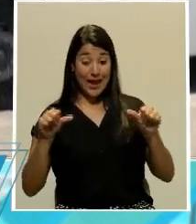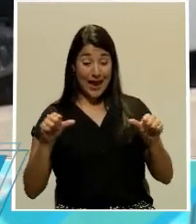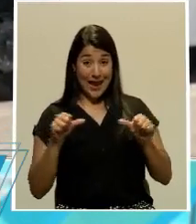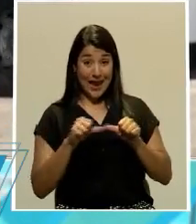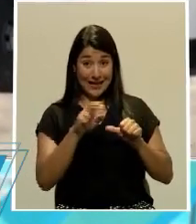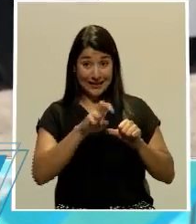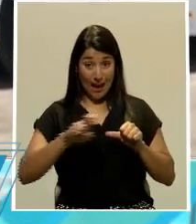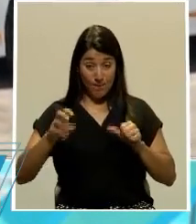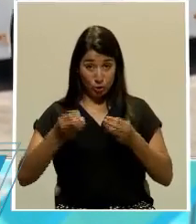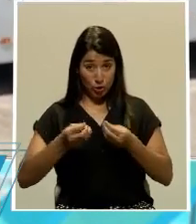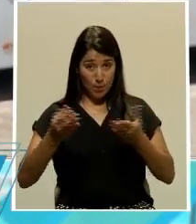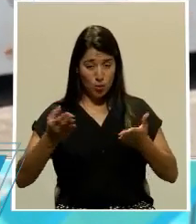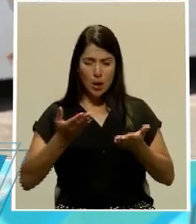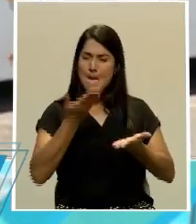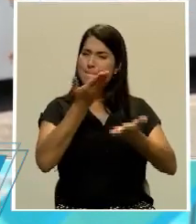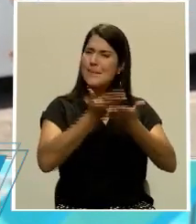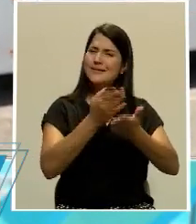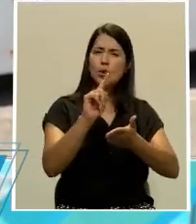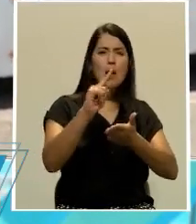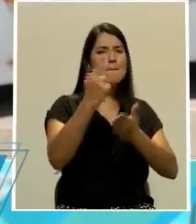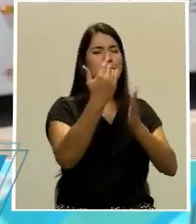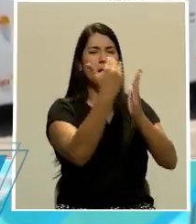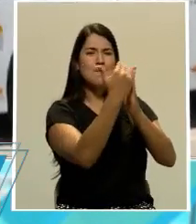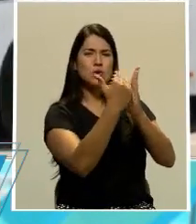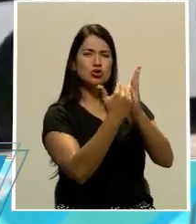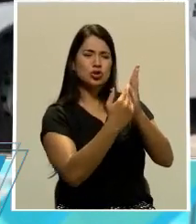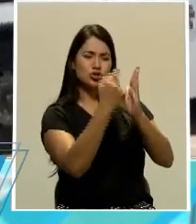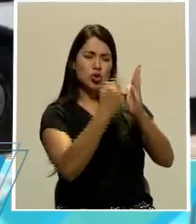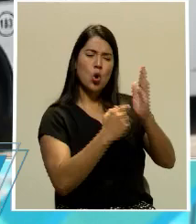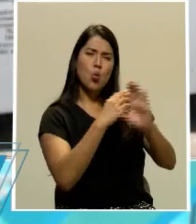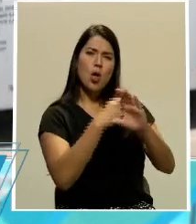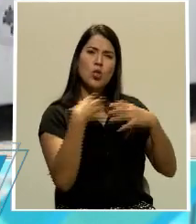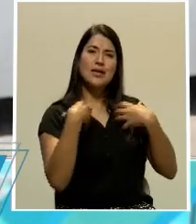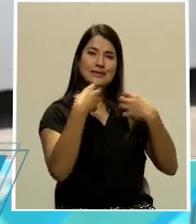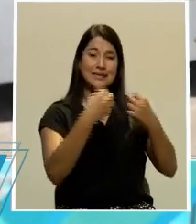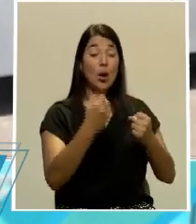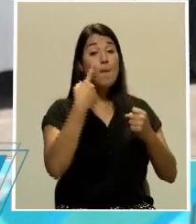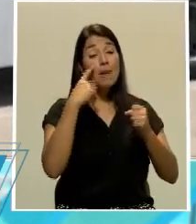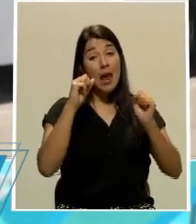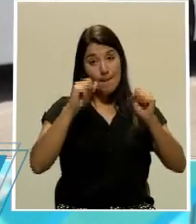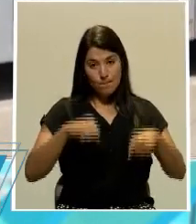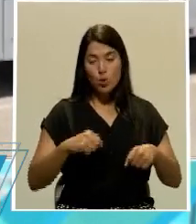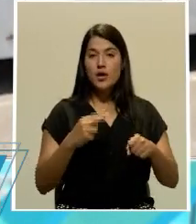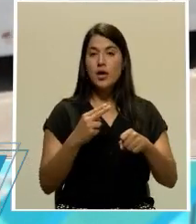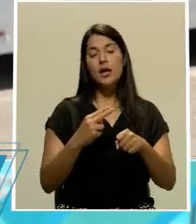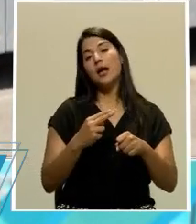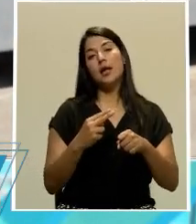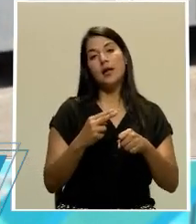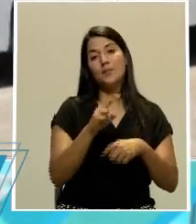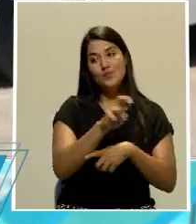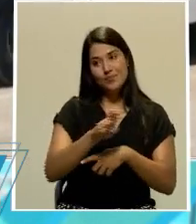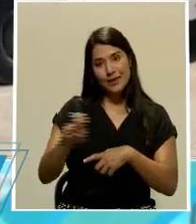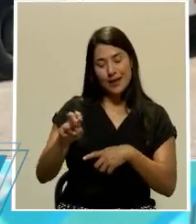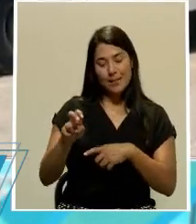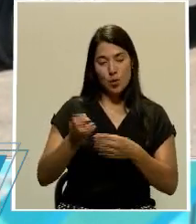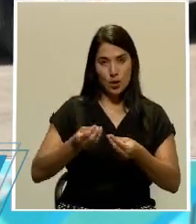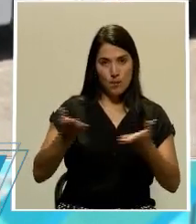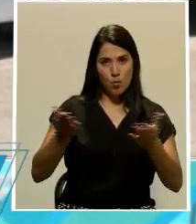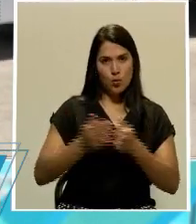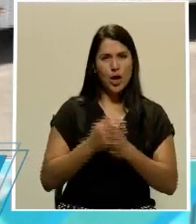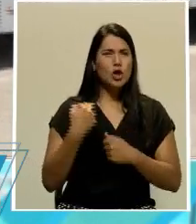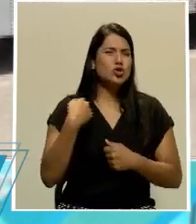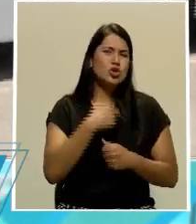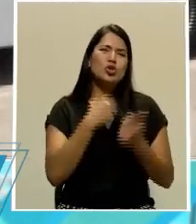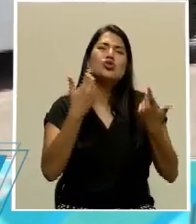para mitigar el riesgo de contagio de COVID en las unidades. Sabíamos que ya se venía generando una situación crítica en el mundo y